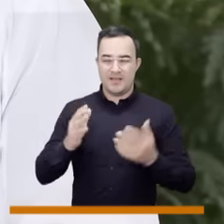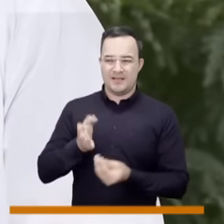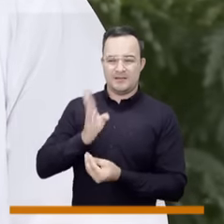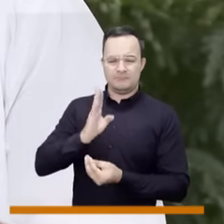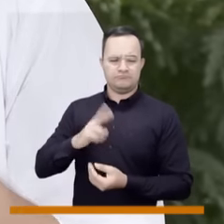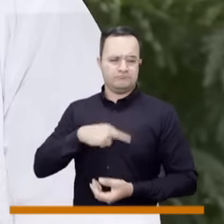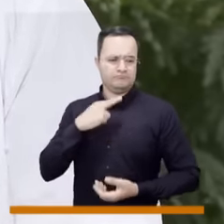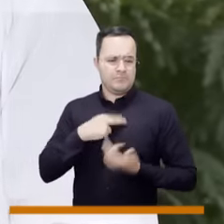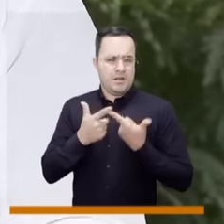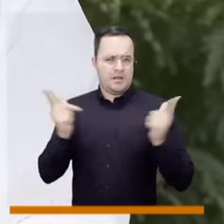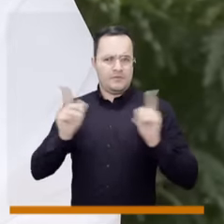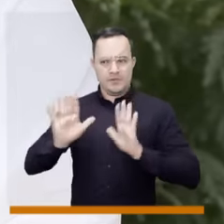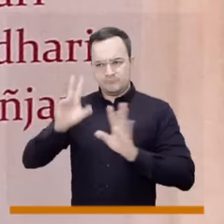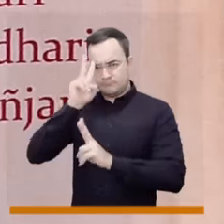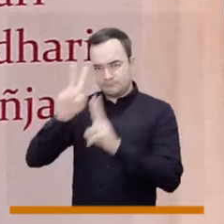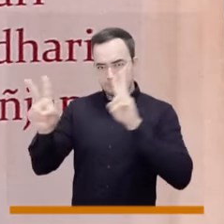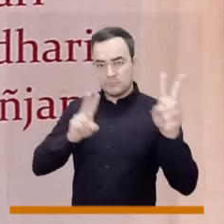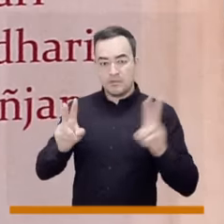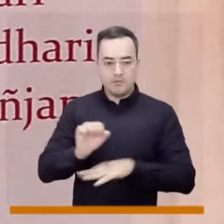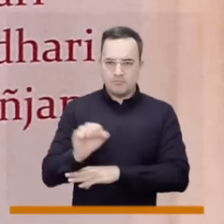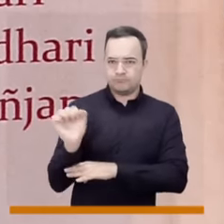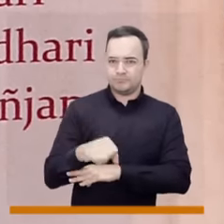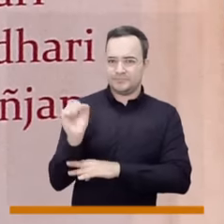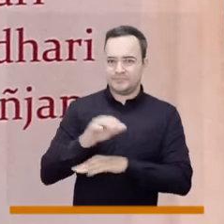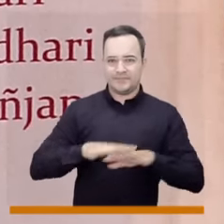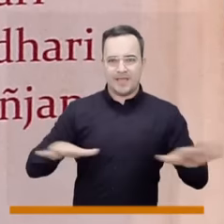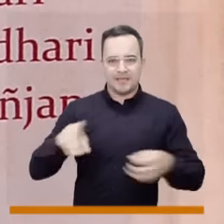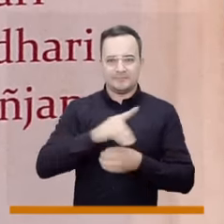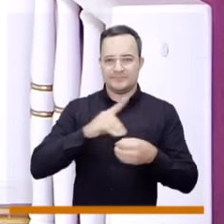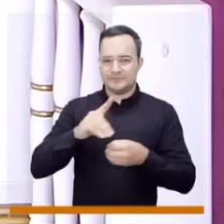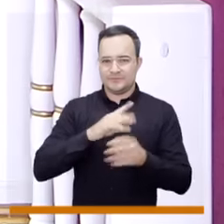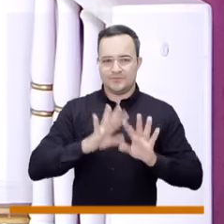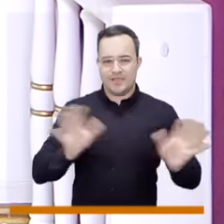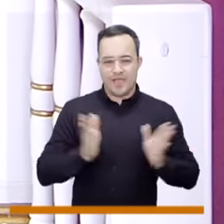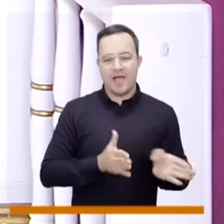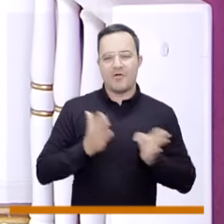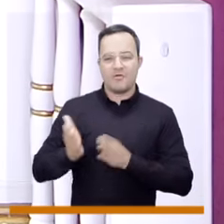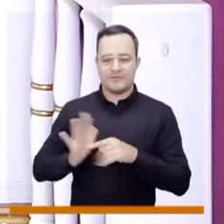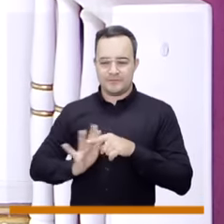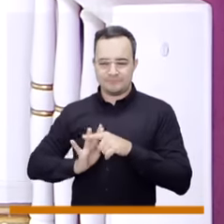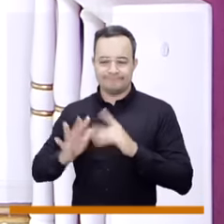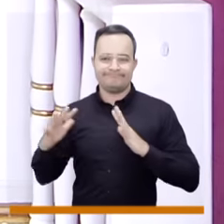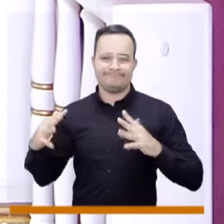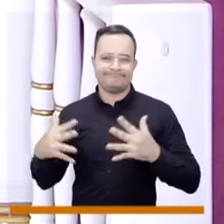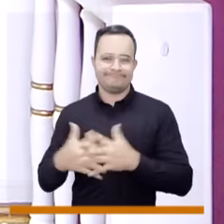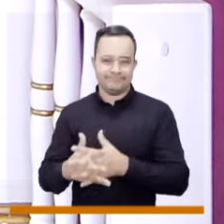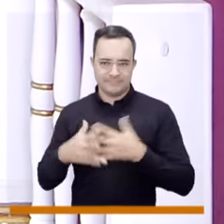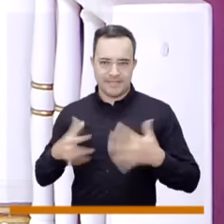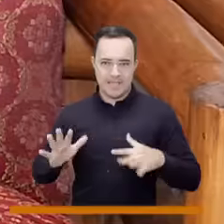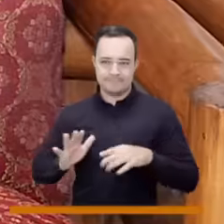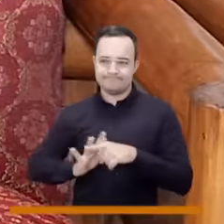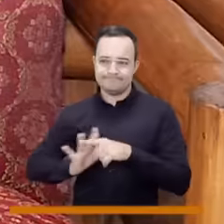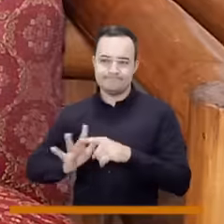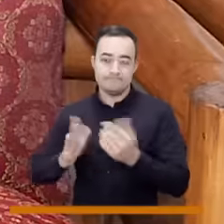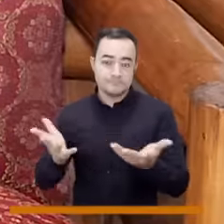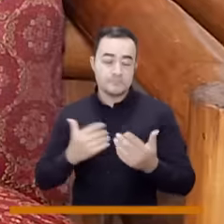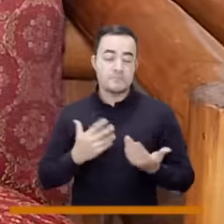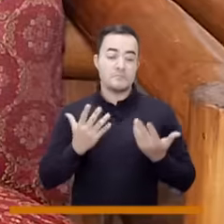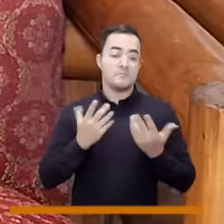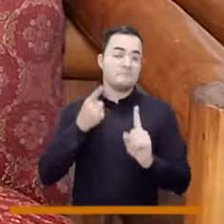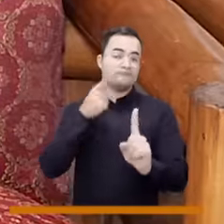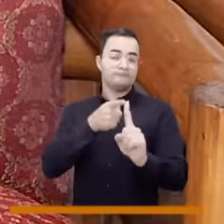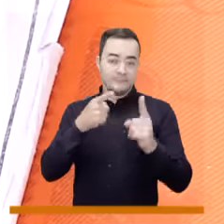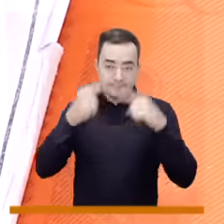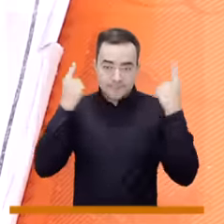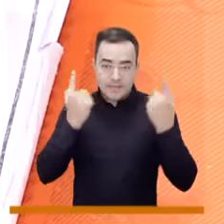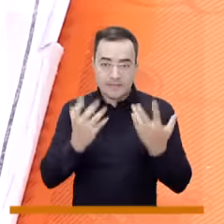aprobada por el distrito de Medellín, estamos en ese proceso de implementación, tenemos una tarea y es que esa política pública